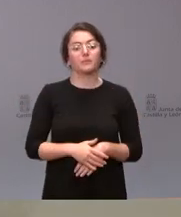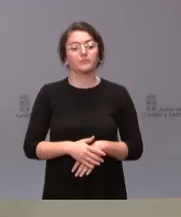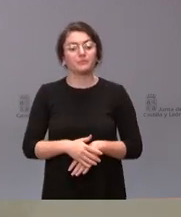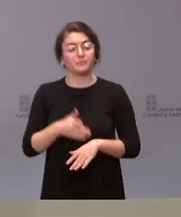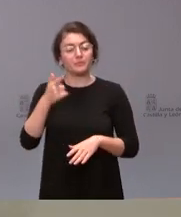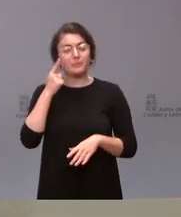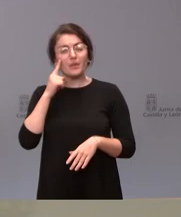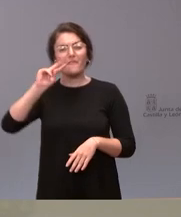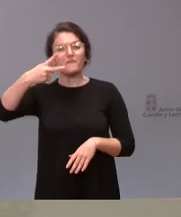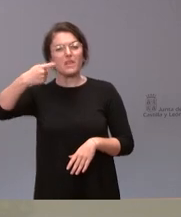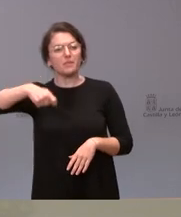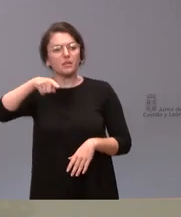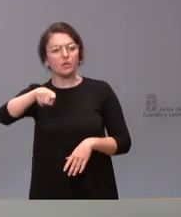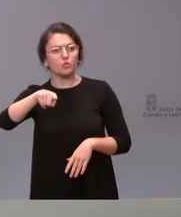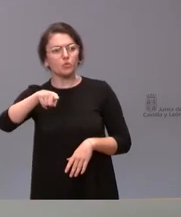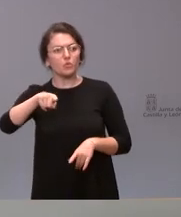vicepresidente?